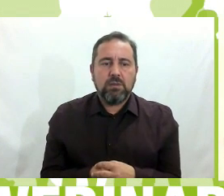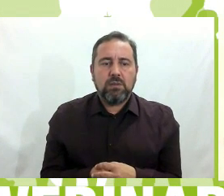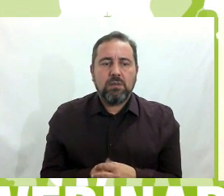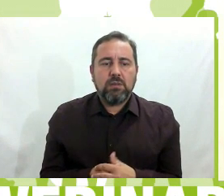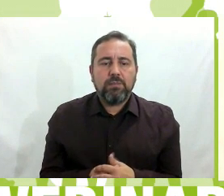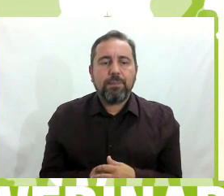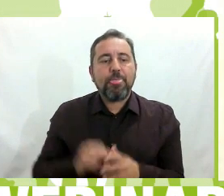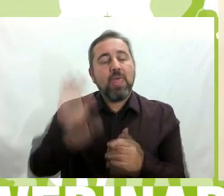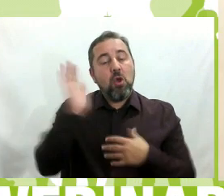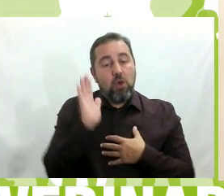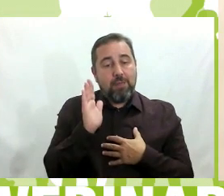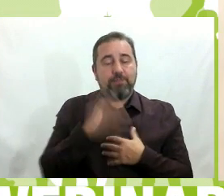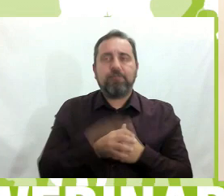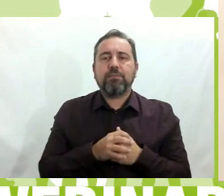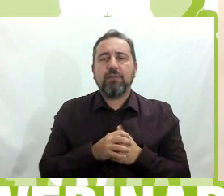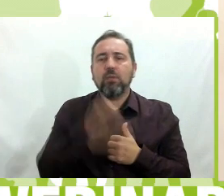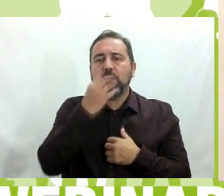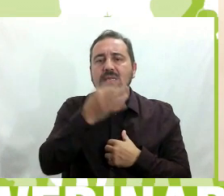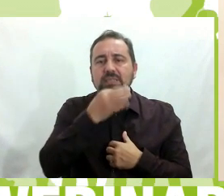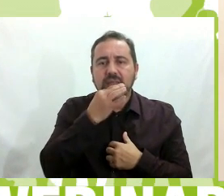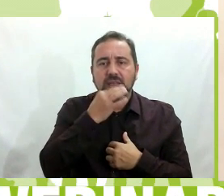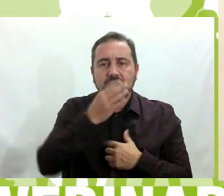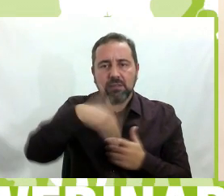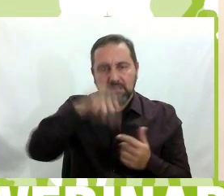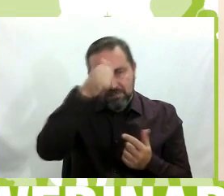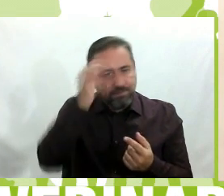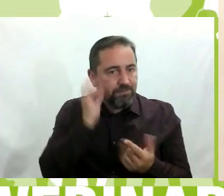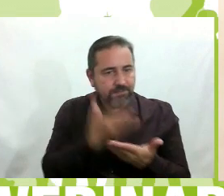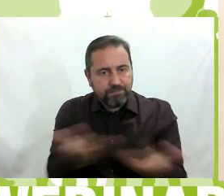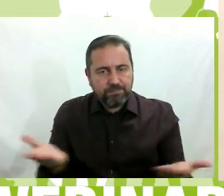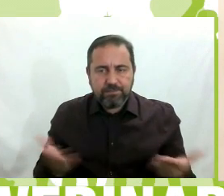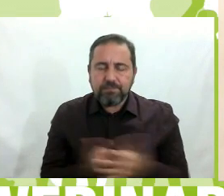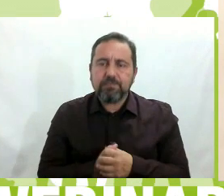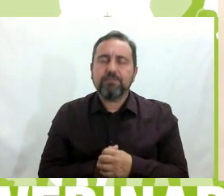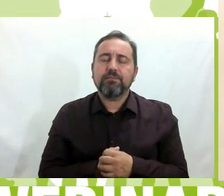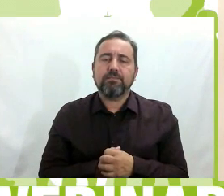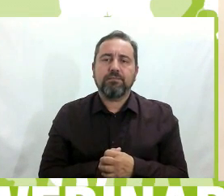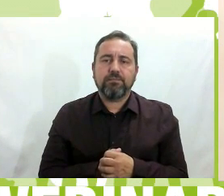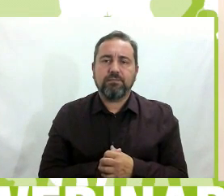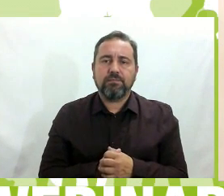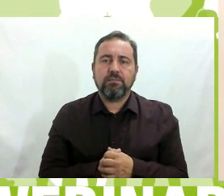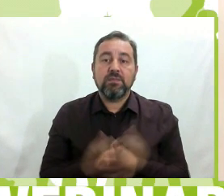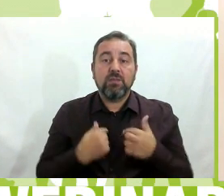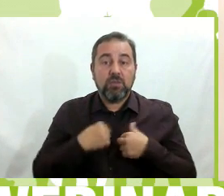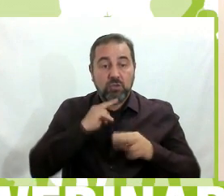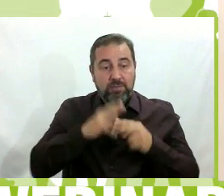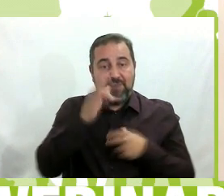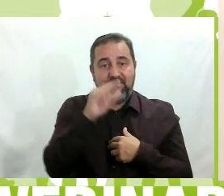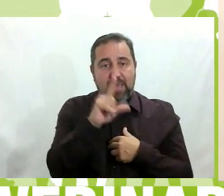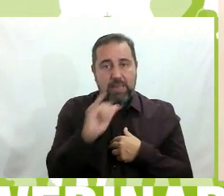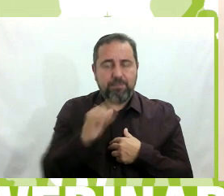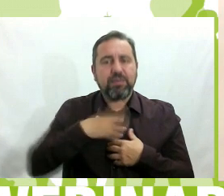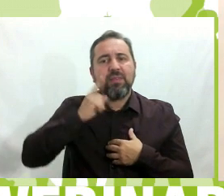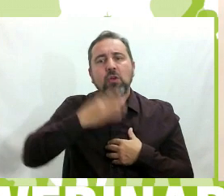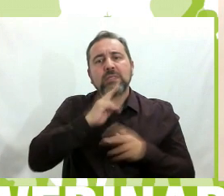Hola, buenas tardes a todos y a todas. Bueno, yo soy Félix, soy la directora del